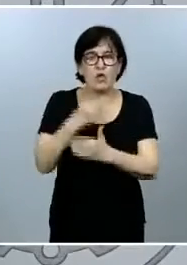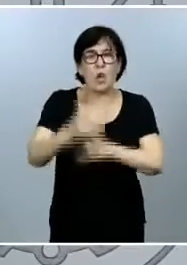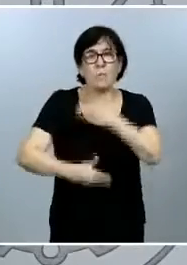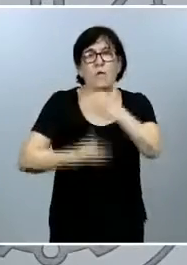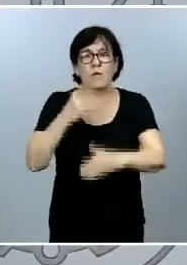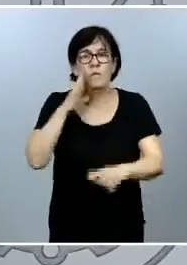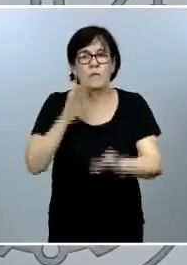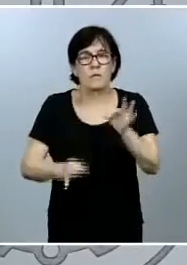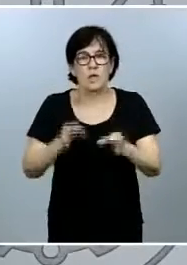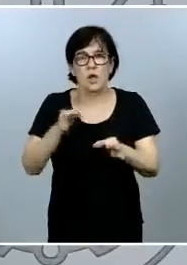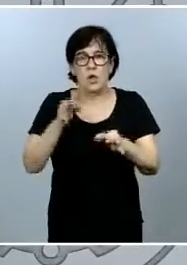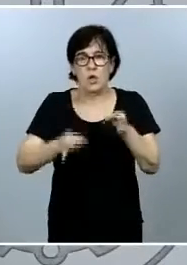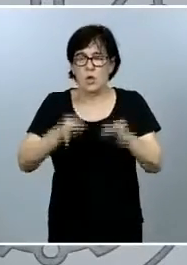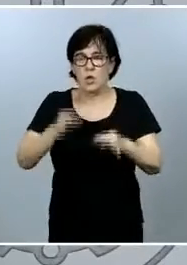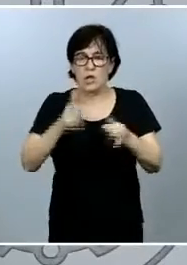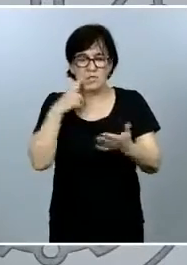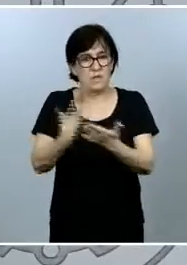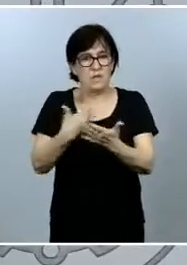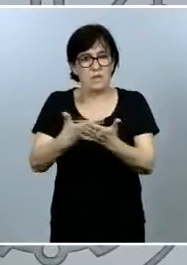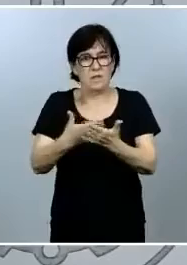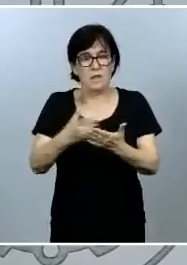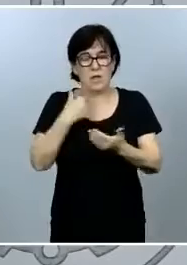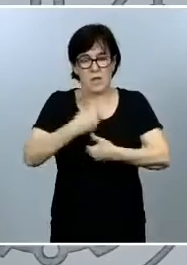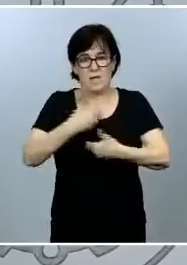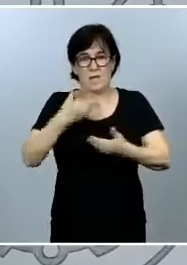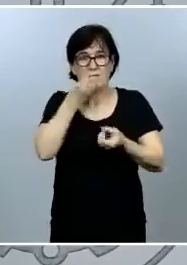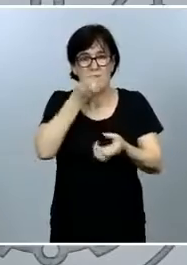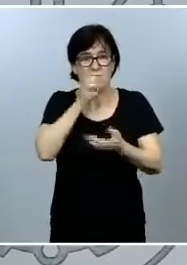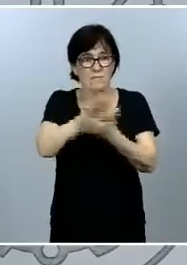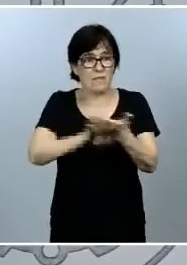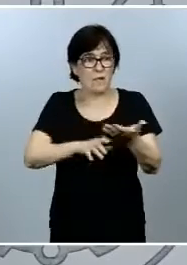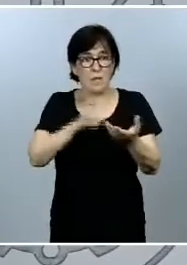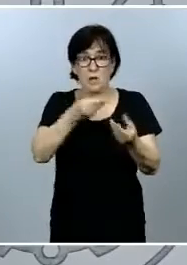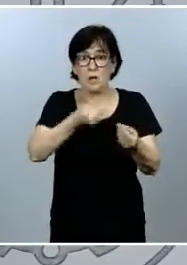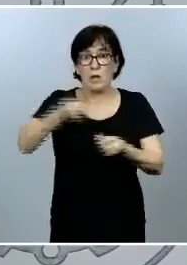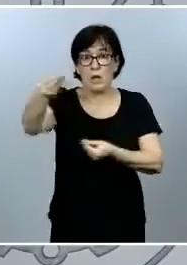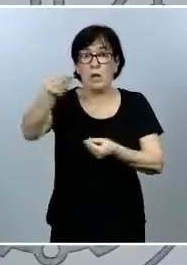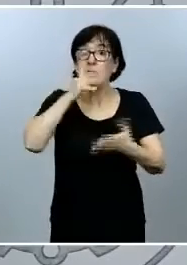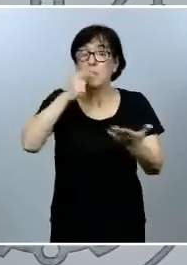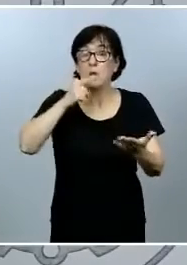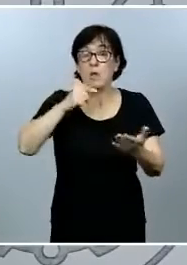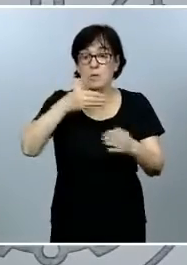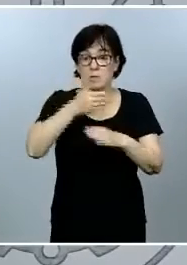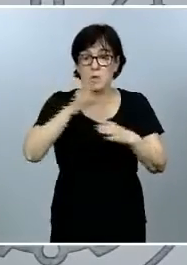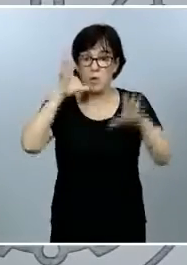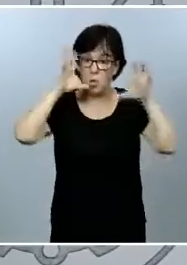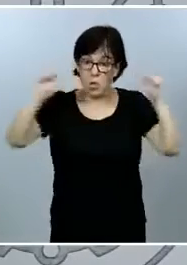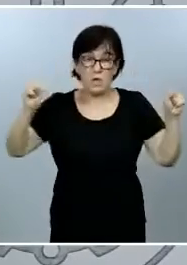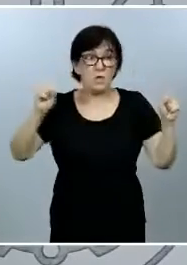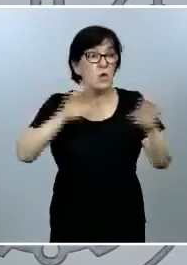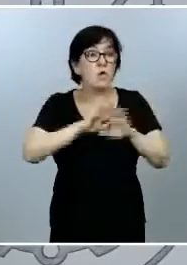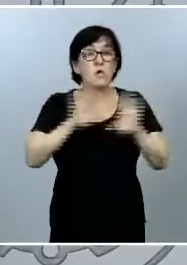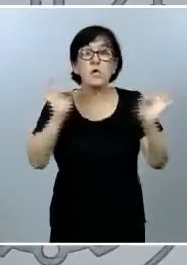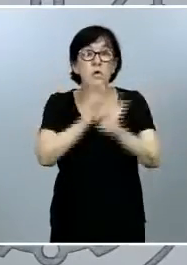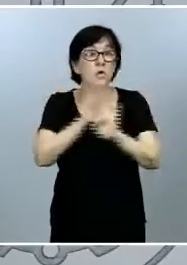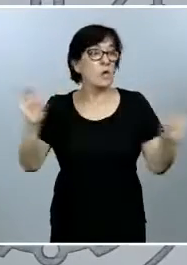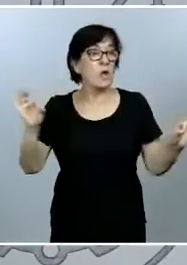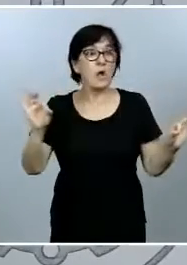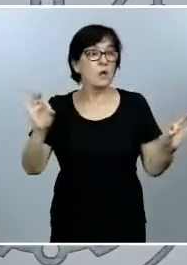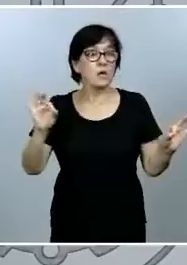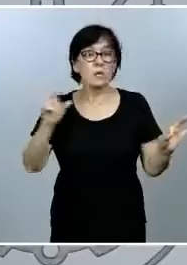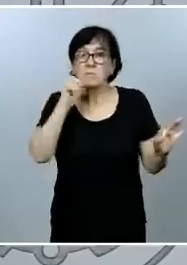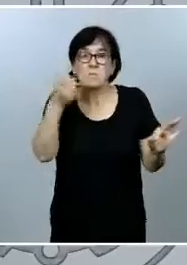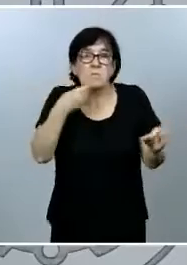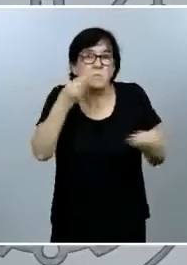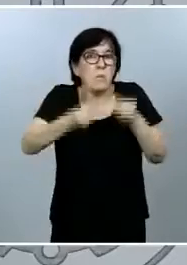como se pone de manifiesto con que el informe que se evacúa finalmente por parte de la guardia civil no ha tenido ningún tipo de injerencia